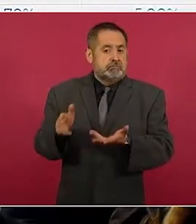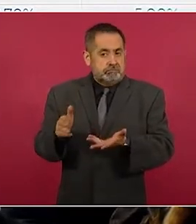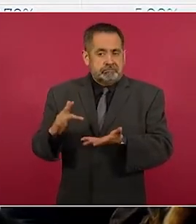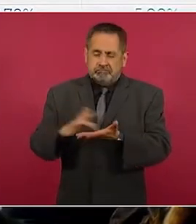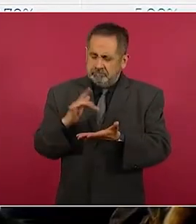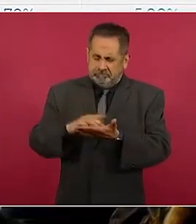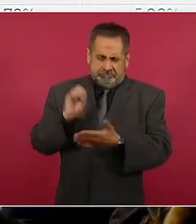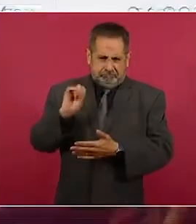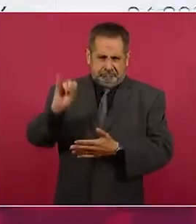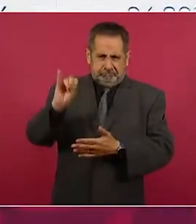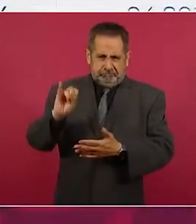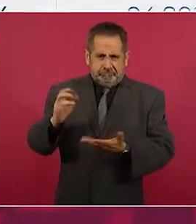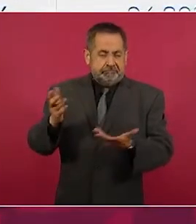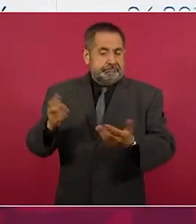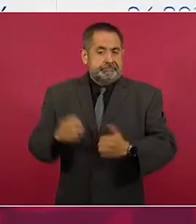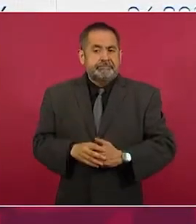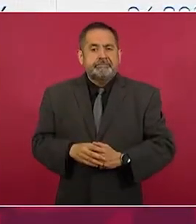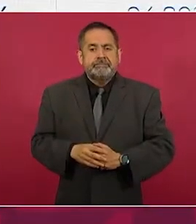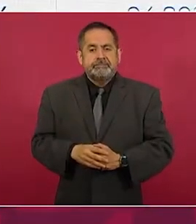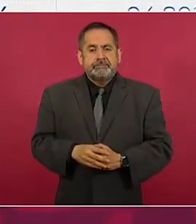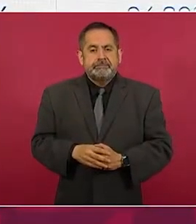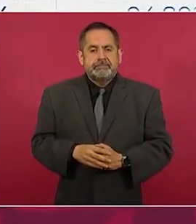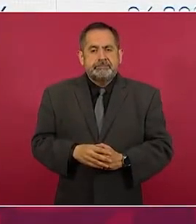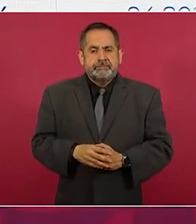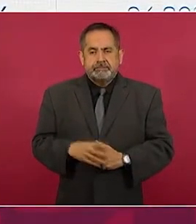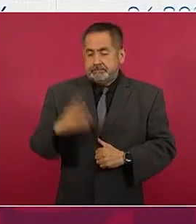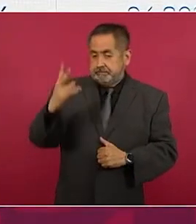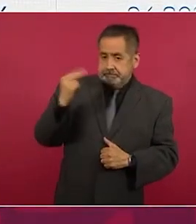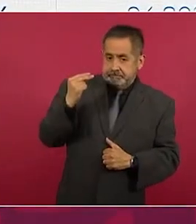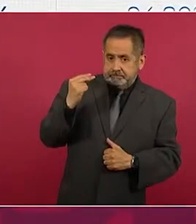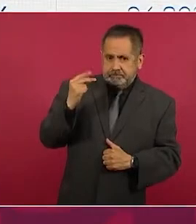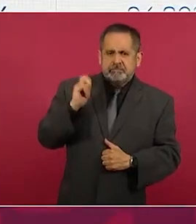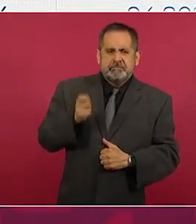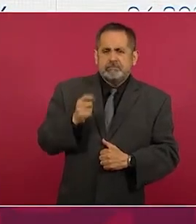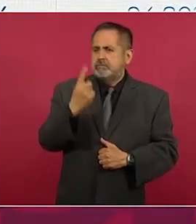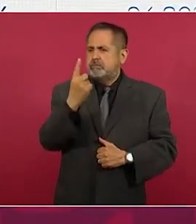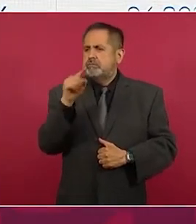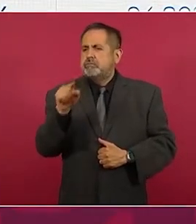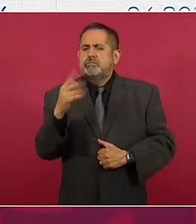en contra 1.5.